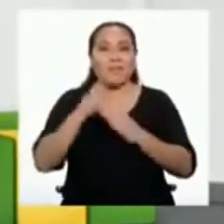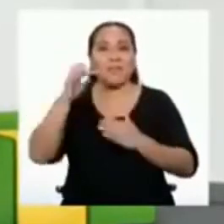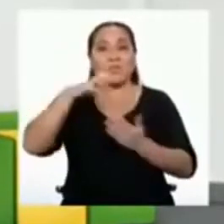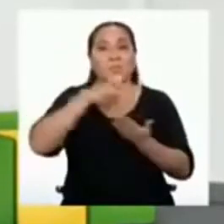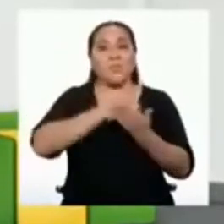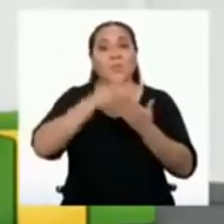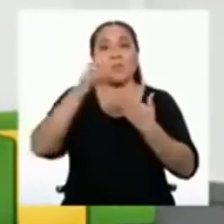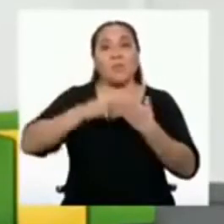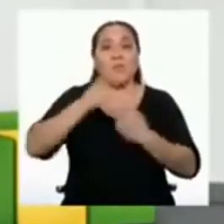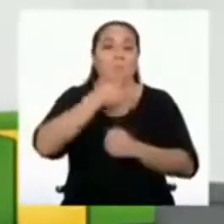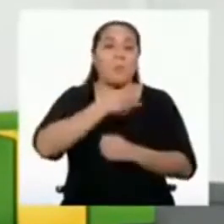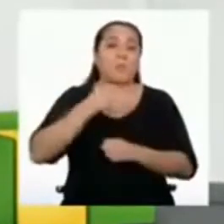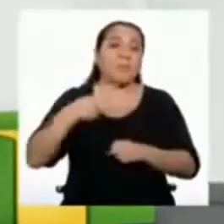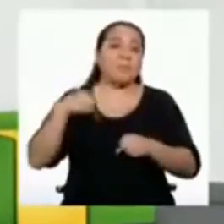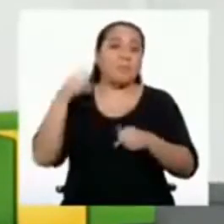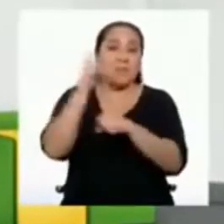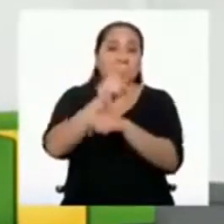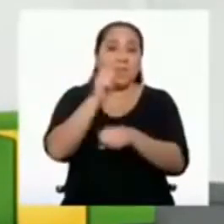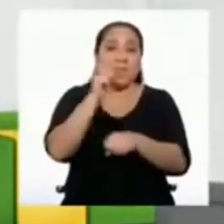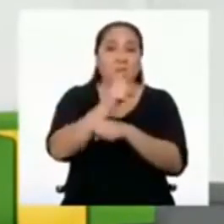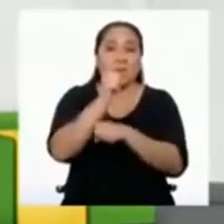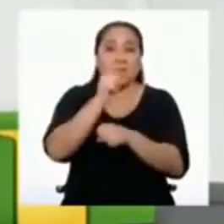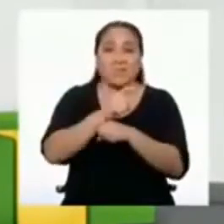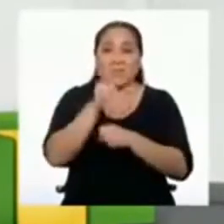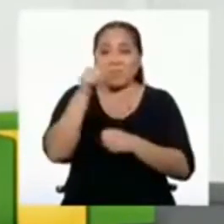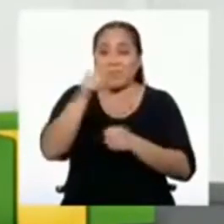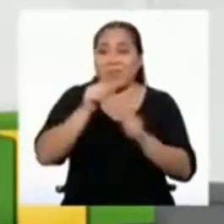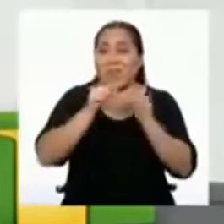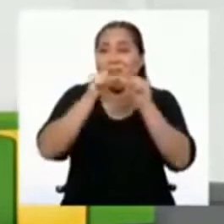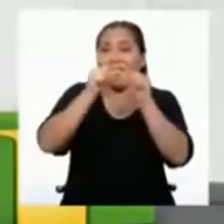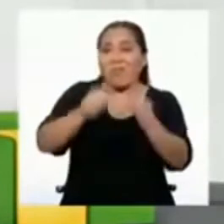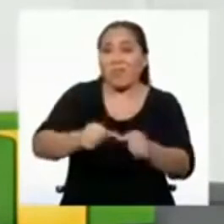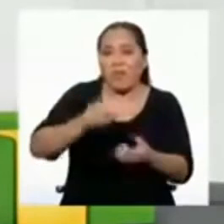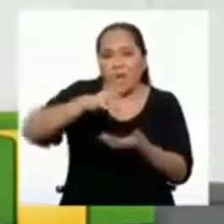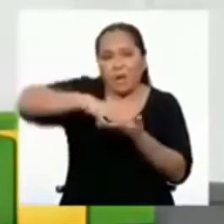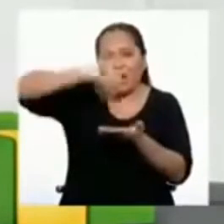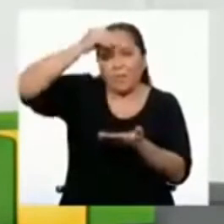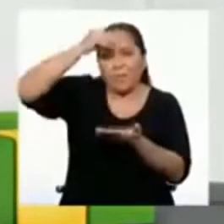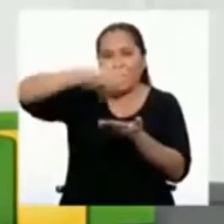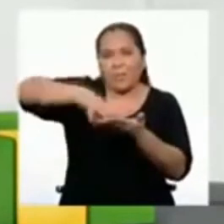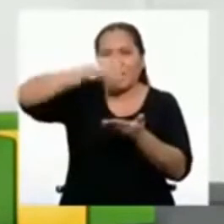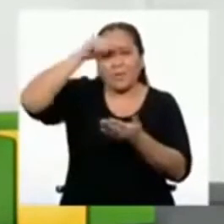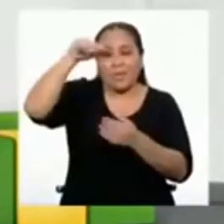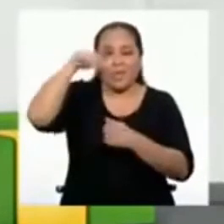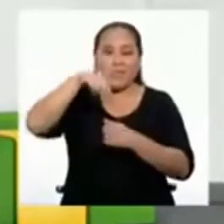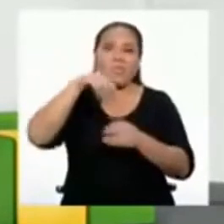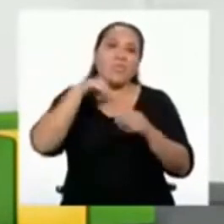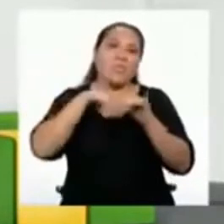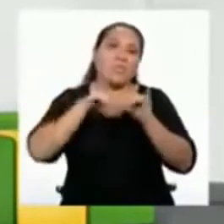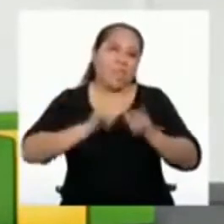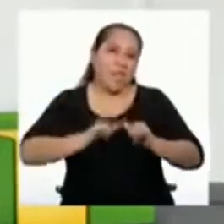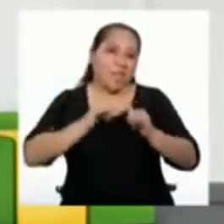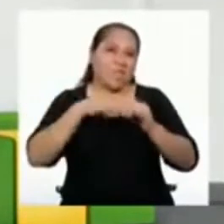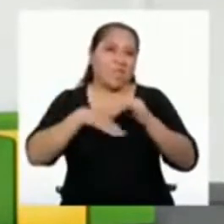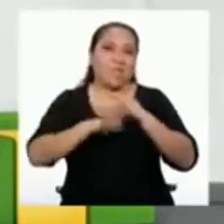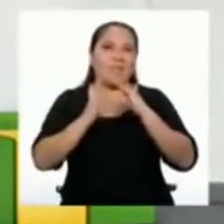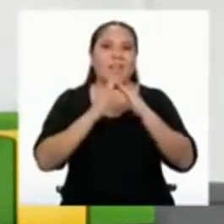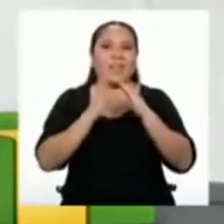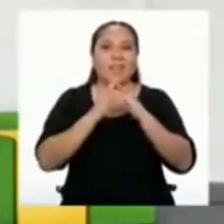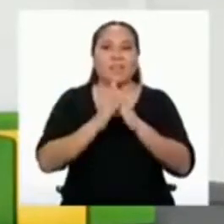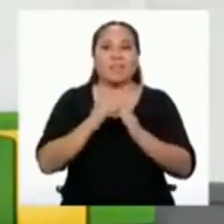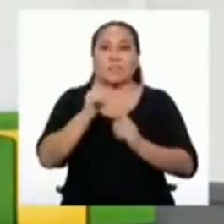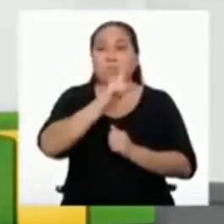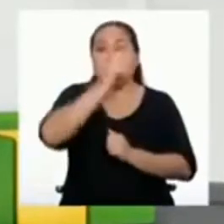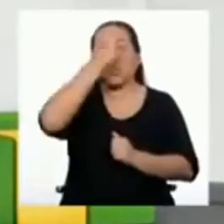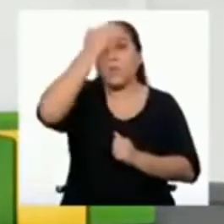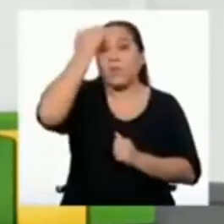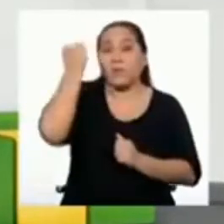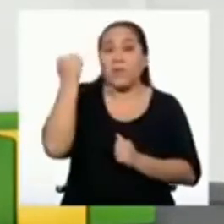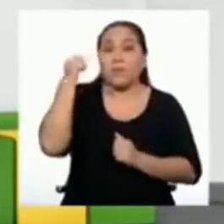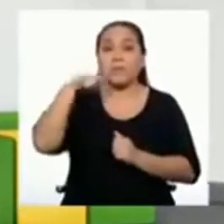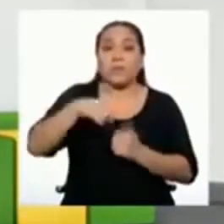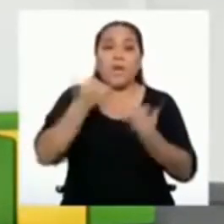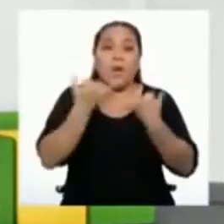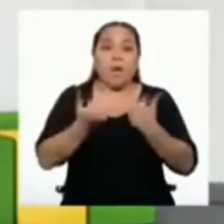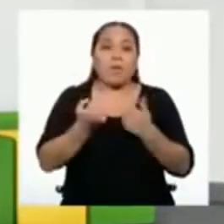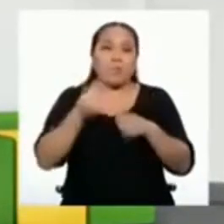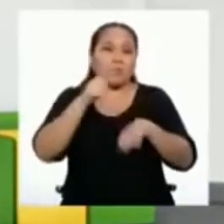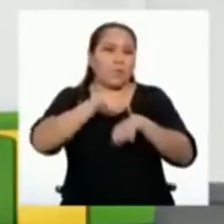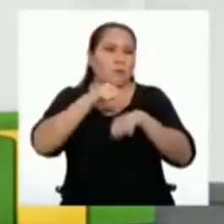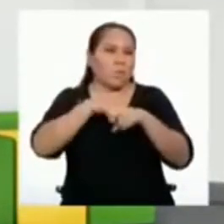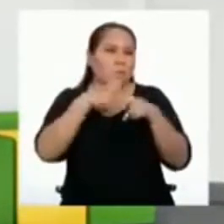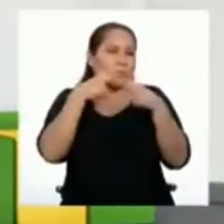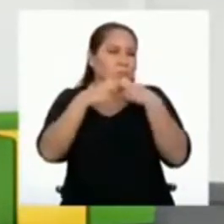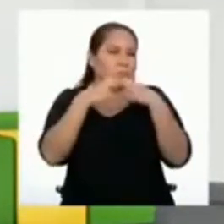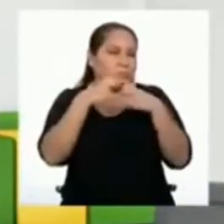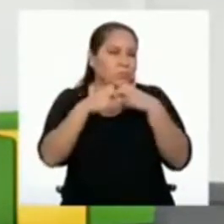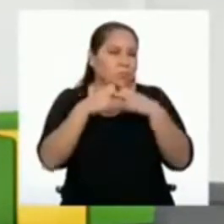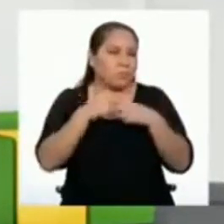una iniciativa del Ministerio de Educación para continuar aprendiendo desde nuestros hogares. No olvidemos que vivimos una coyuntura particular.